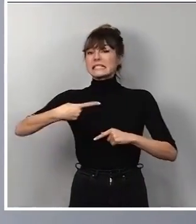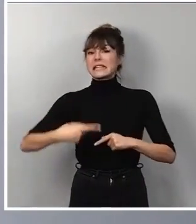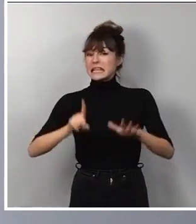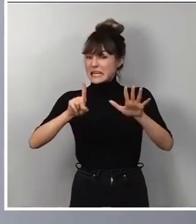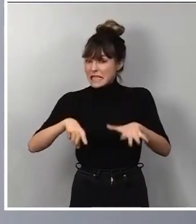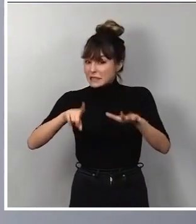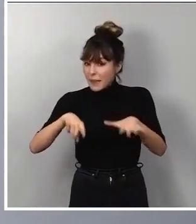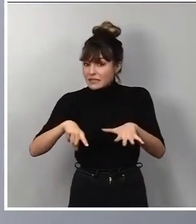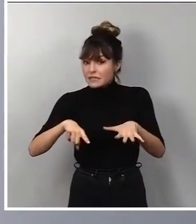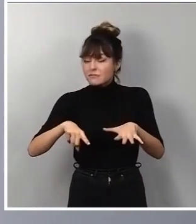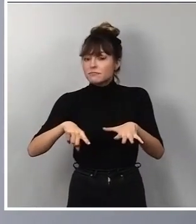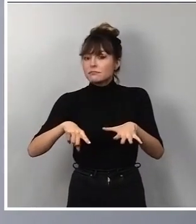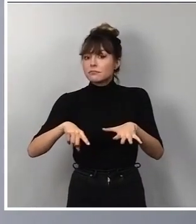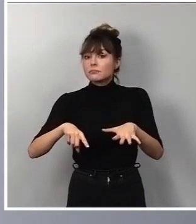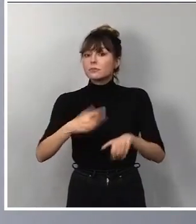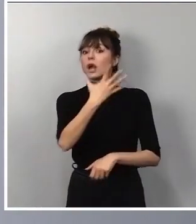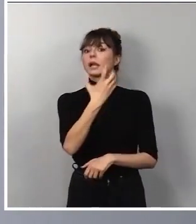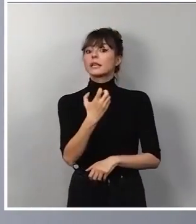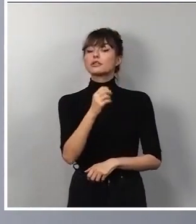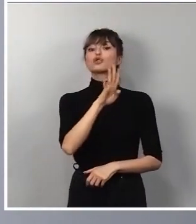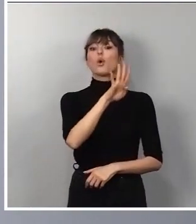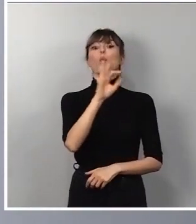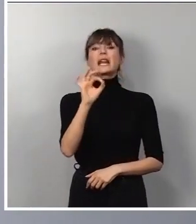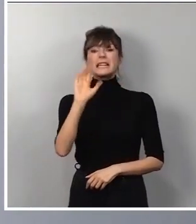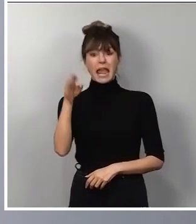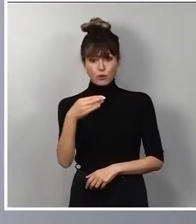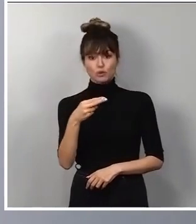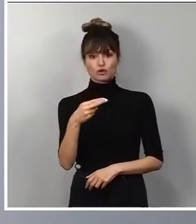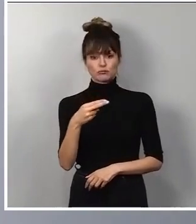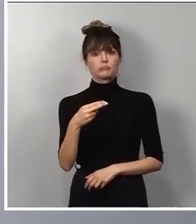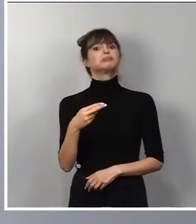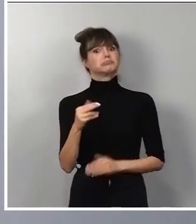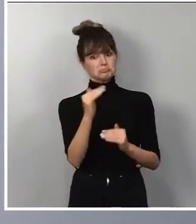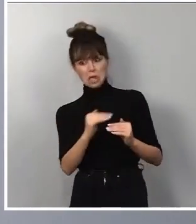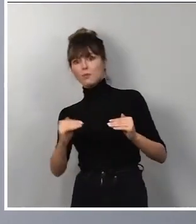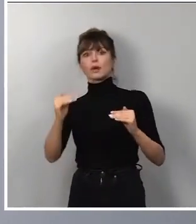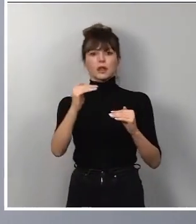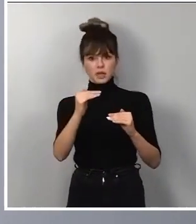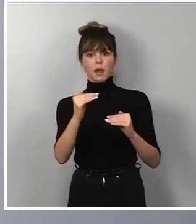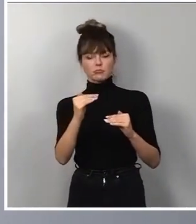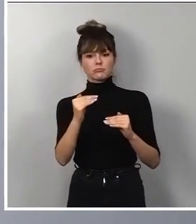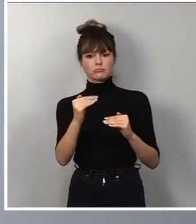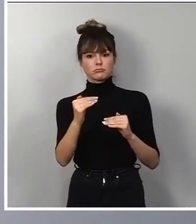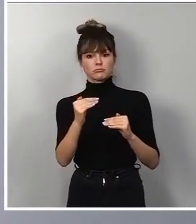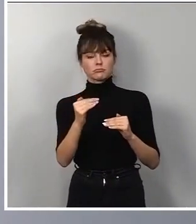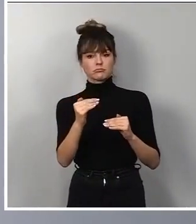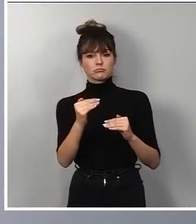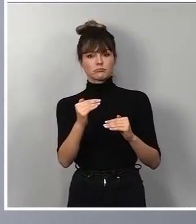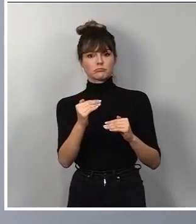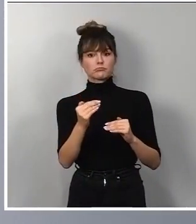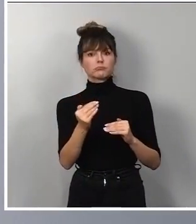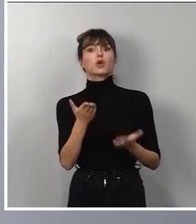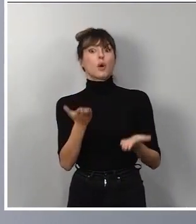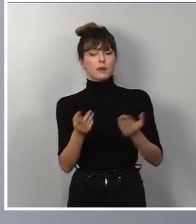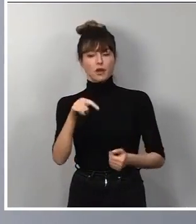meses van a tener un importe de 540 euros, también muy por encima de la cuantía en vigor a día de